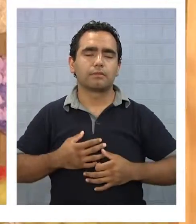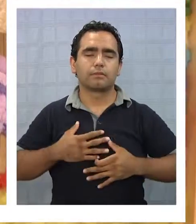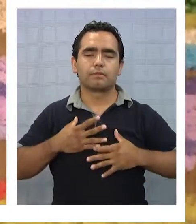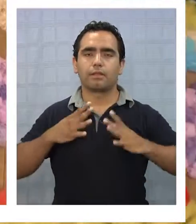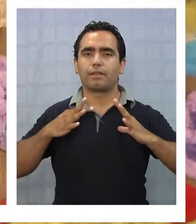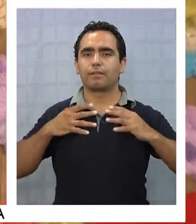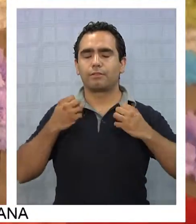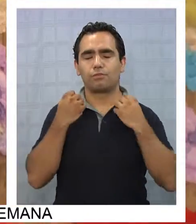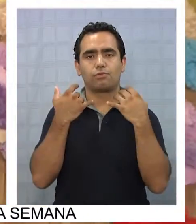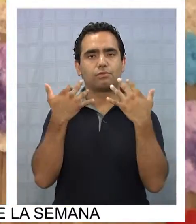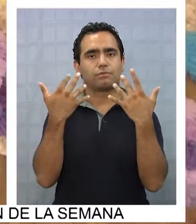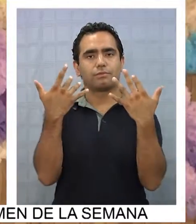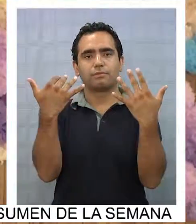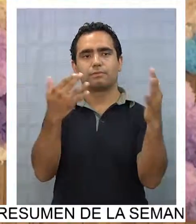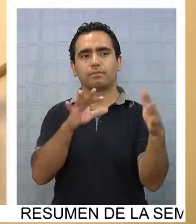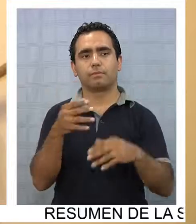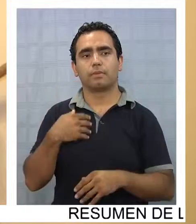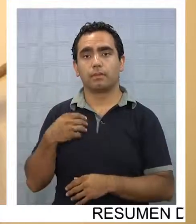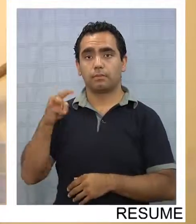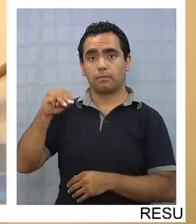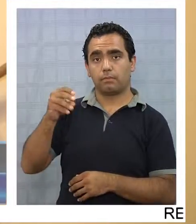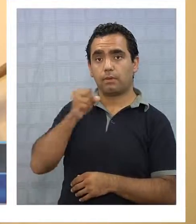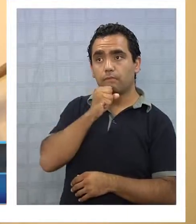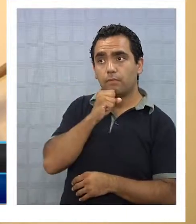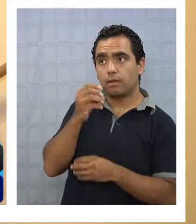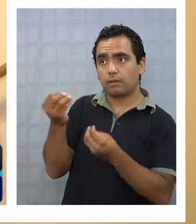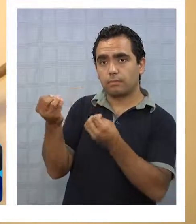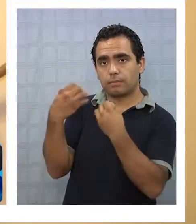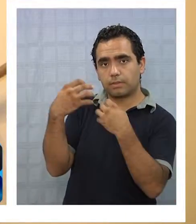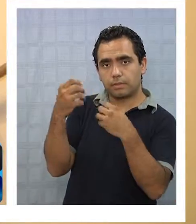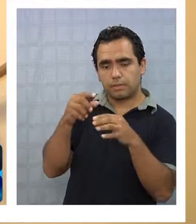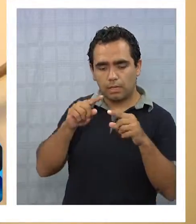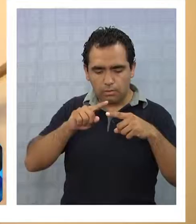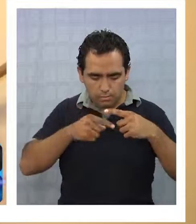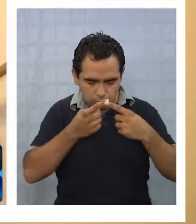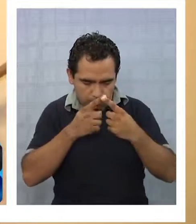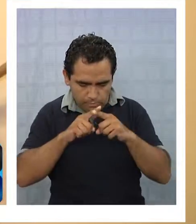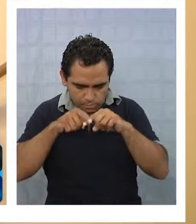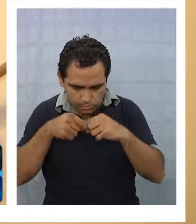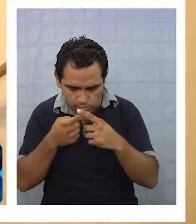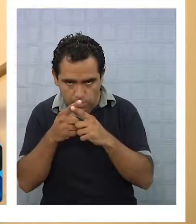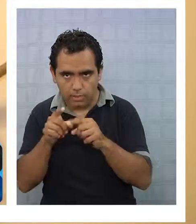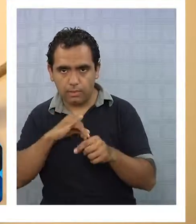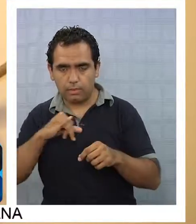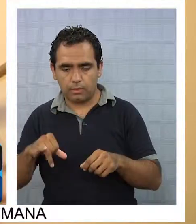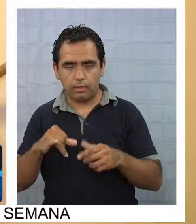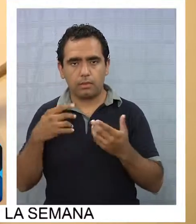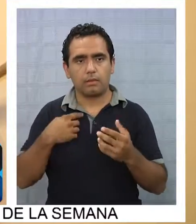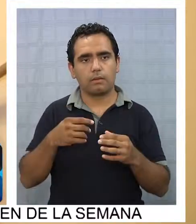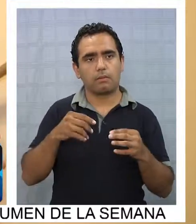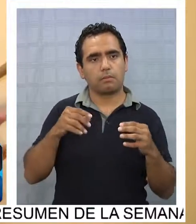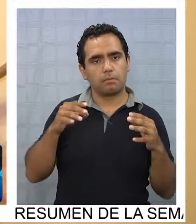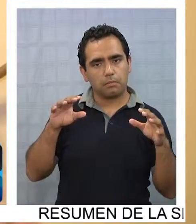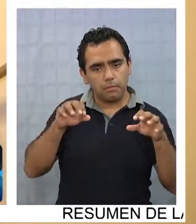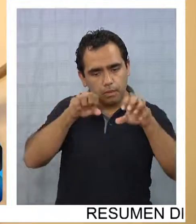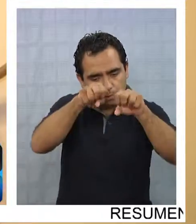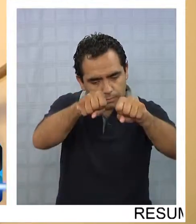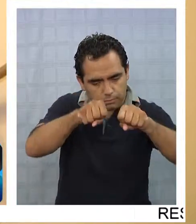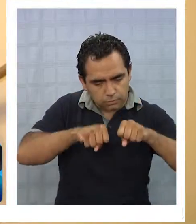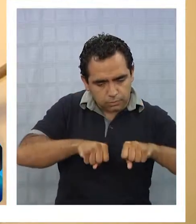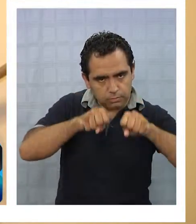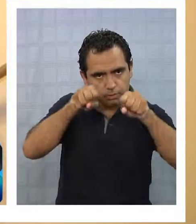tejo de los ocho años. Mi mamá y mi abuela me enseñaron a tejer, bueno, después aprendí el pelar, aprendí a